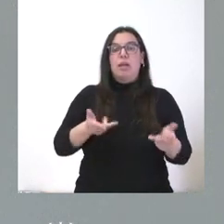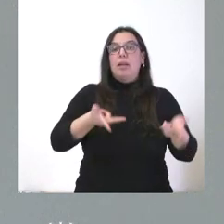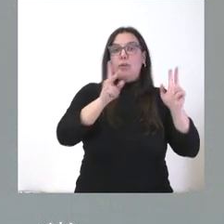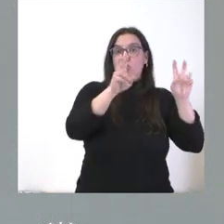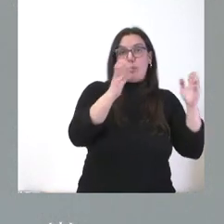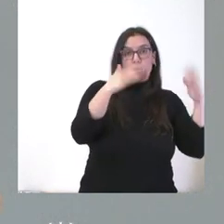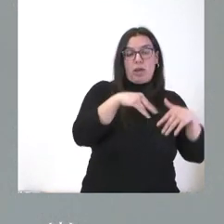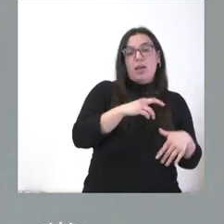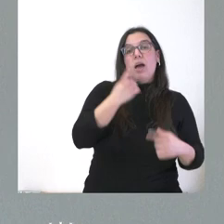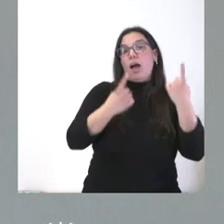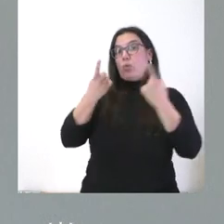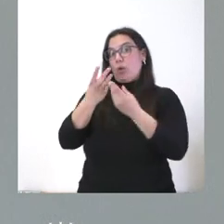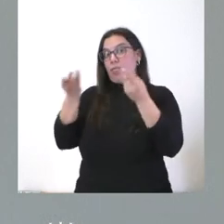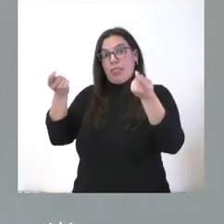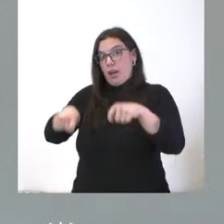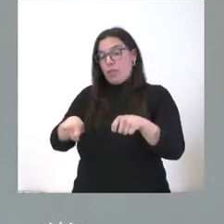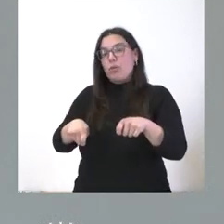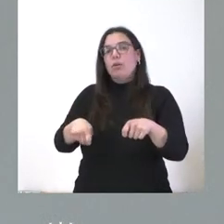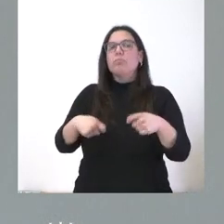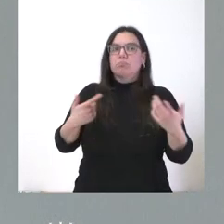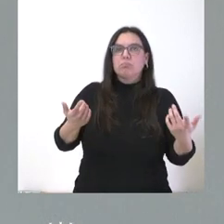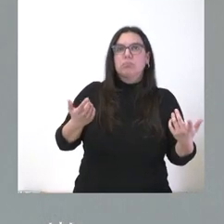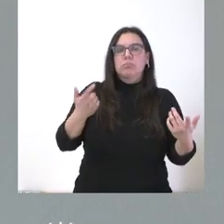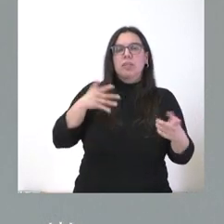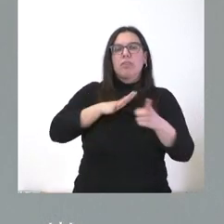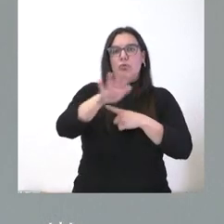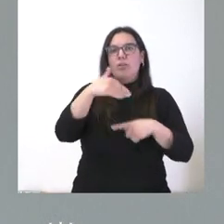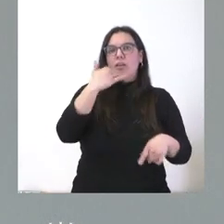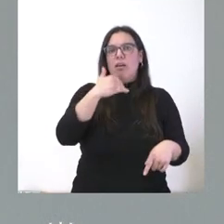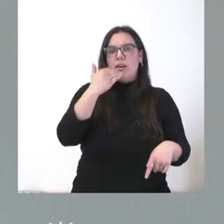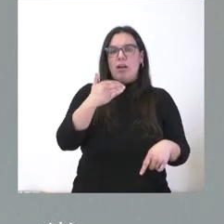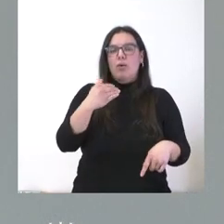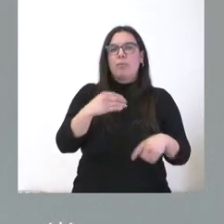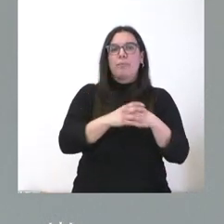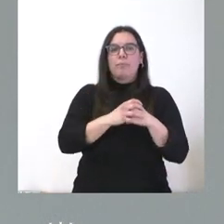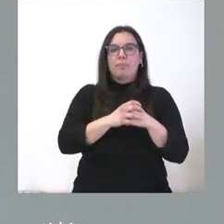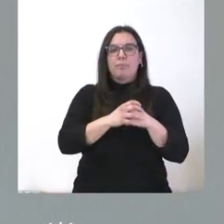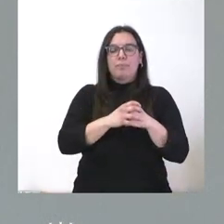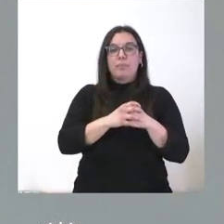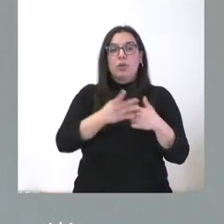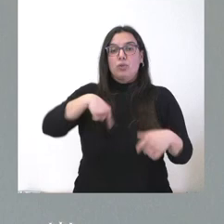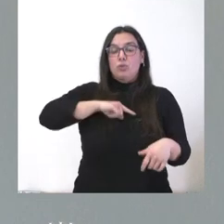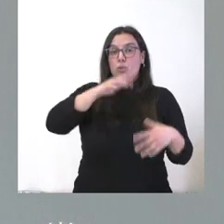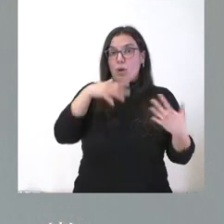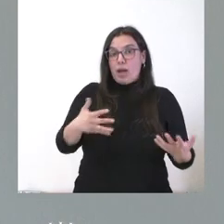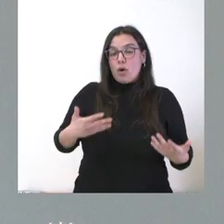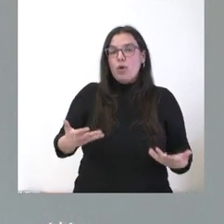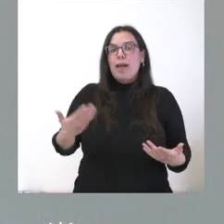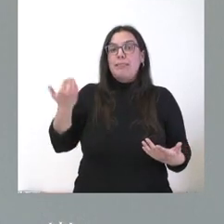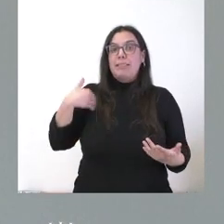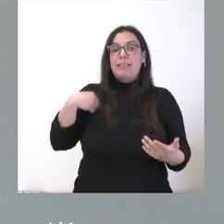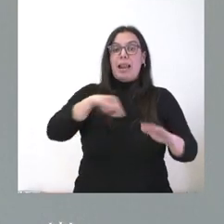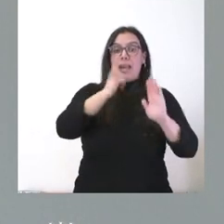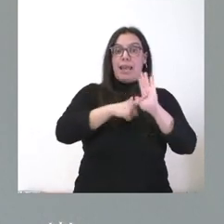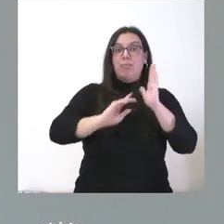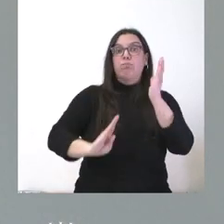y algunas de ellas han desaparecido, pues ha tenido algún impacto en la dirección que usted señala. Nosotros ahora, cuando finalmente acabe la